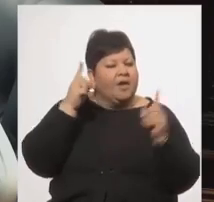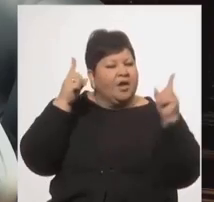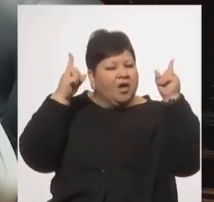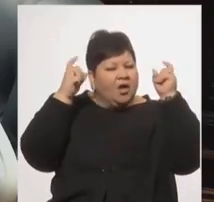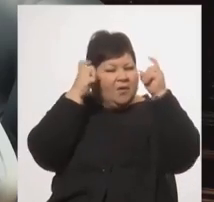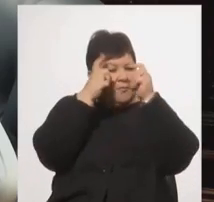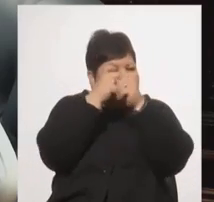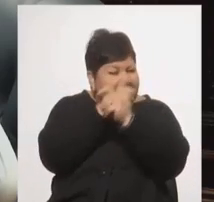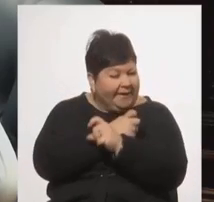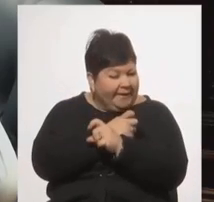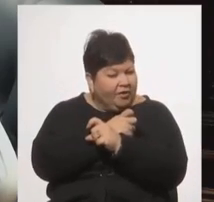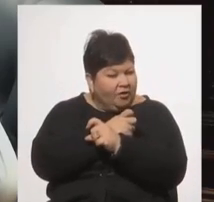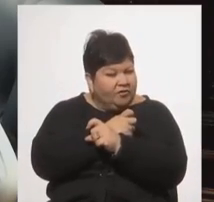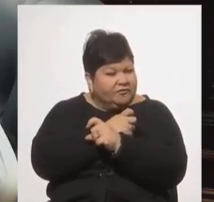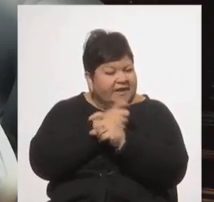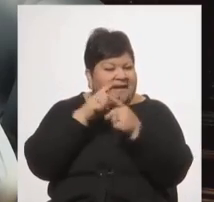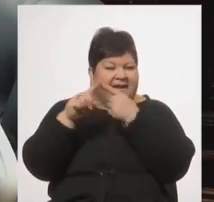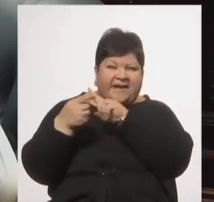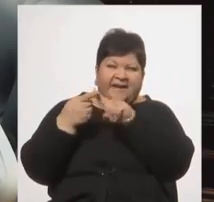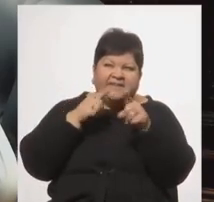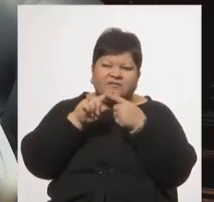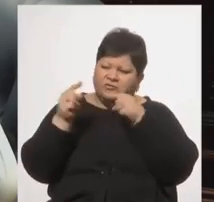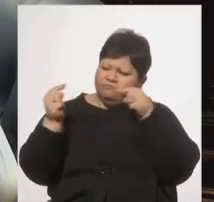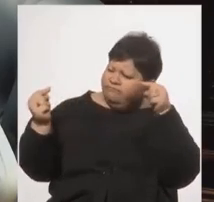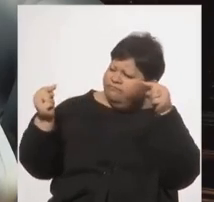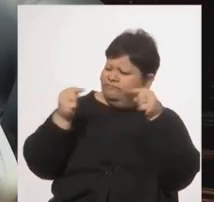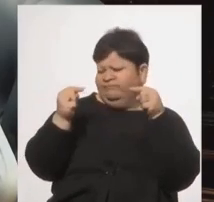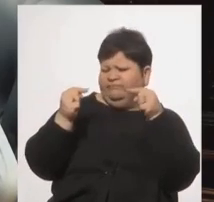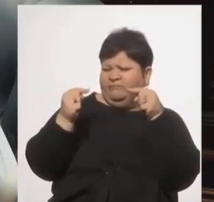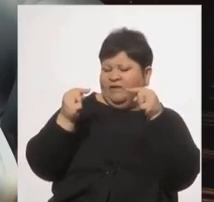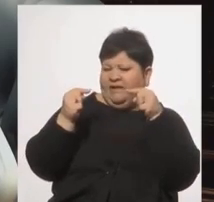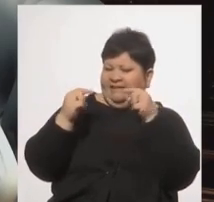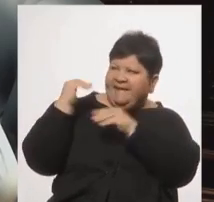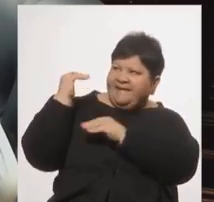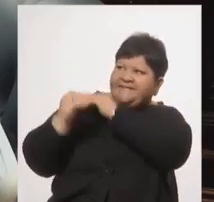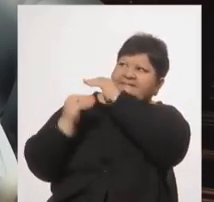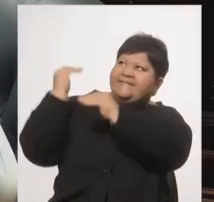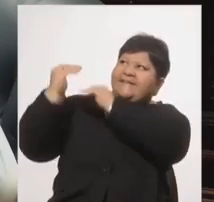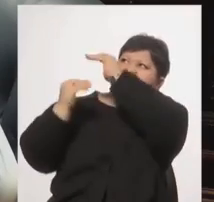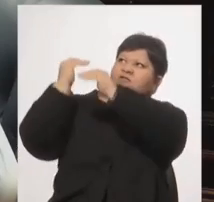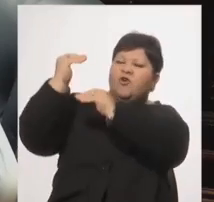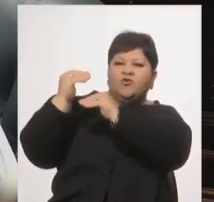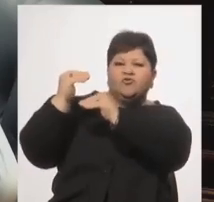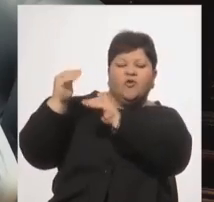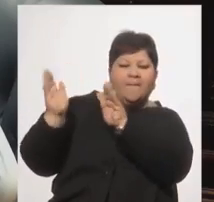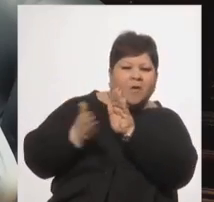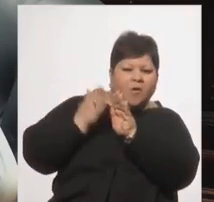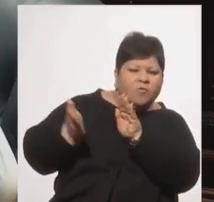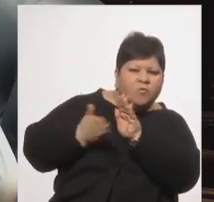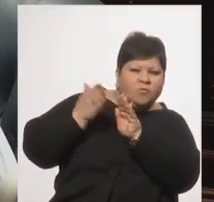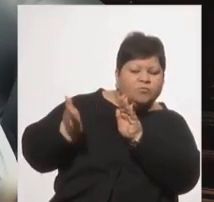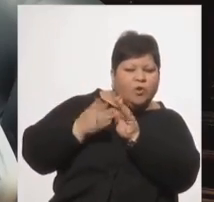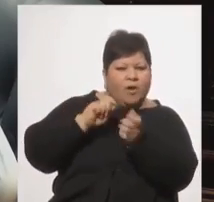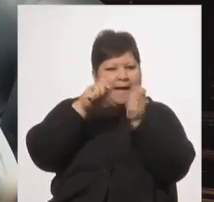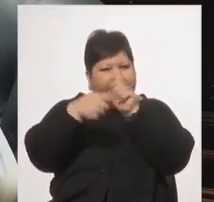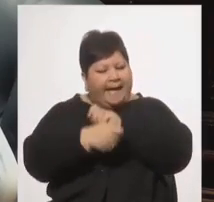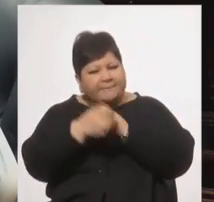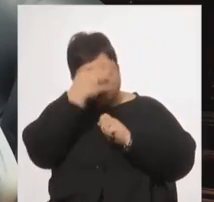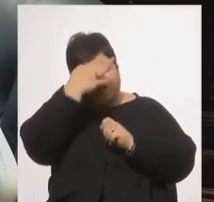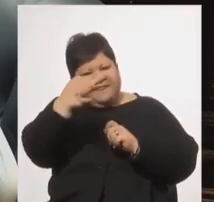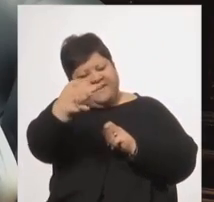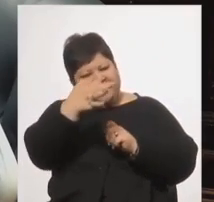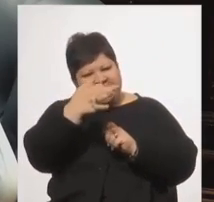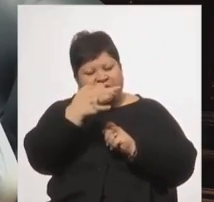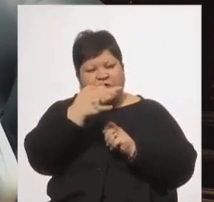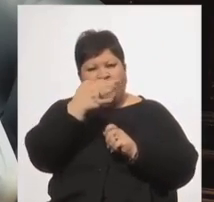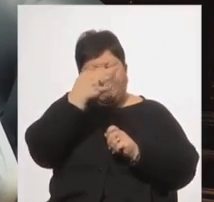La relación contradictoria entre el vertiginoso desarrollo de las fuerzas productivas, el cambio científico-tecnológico,